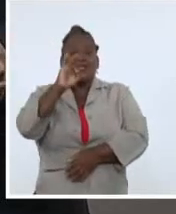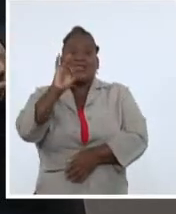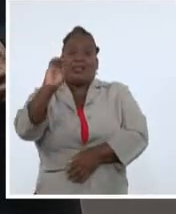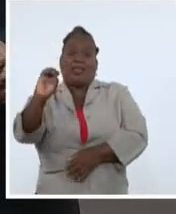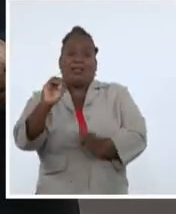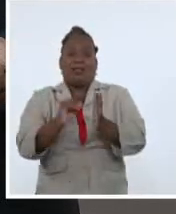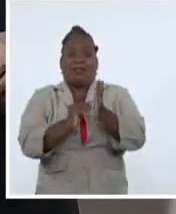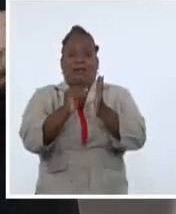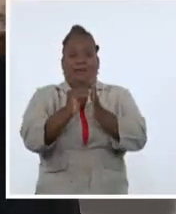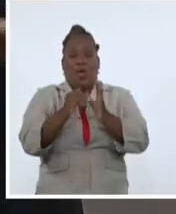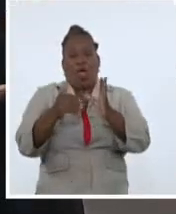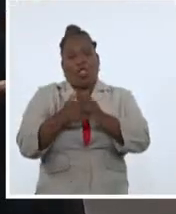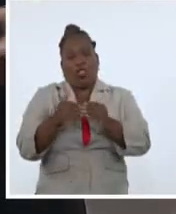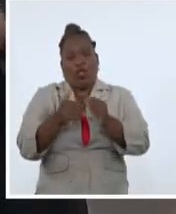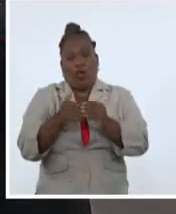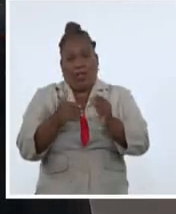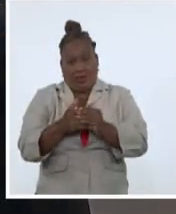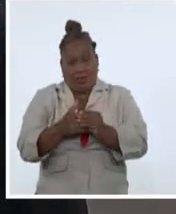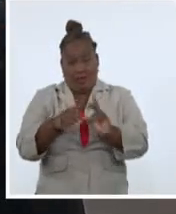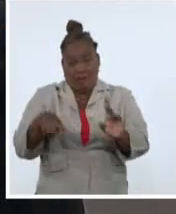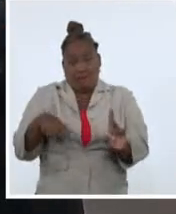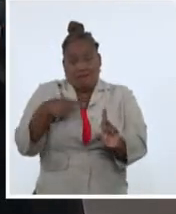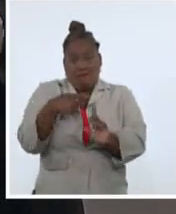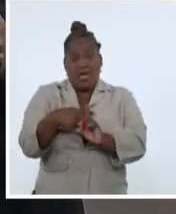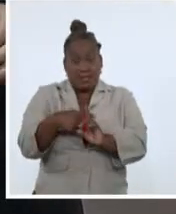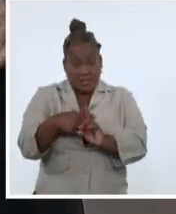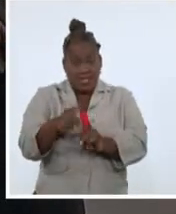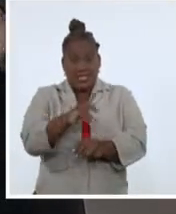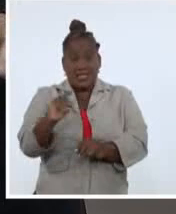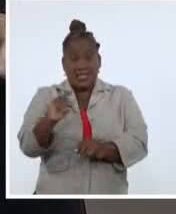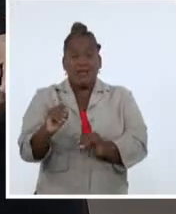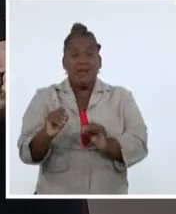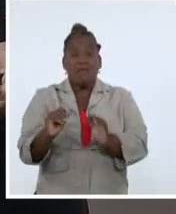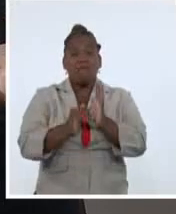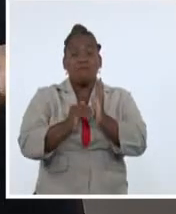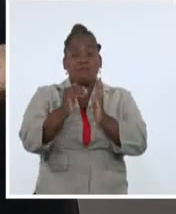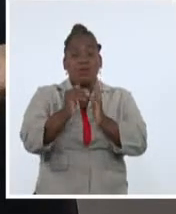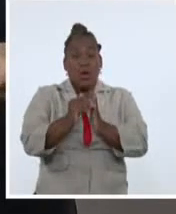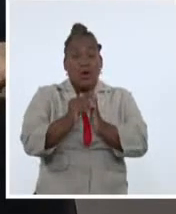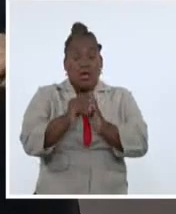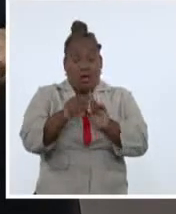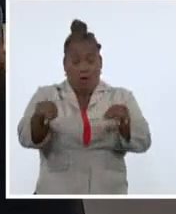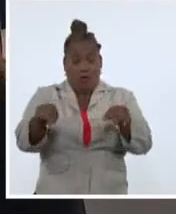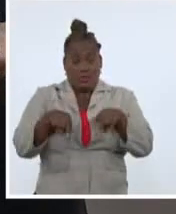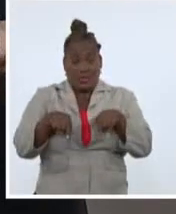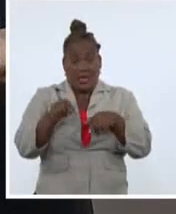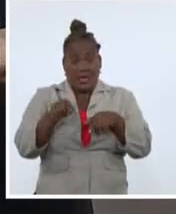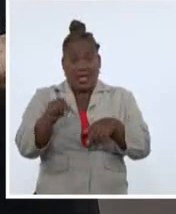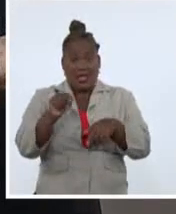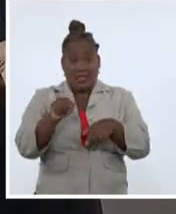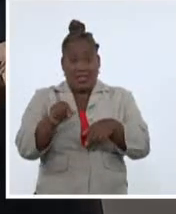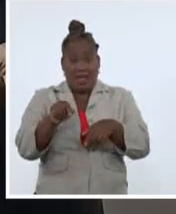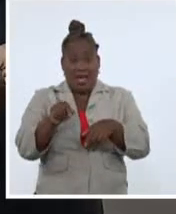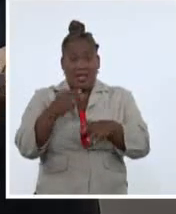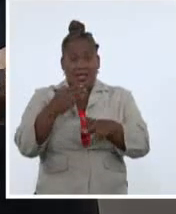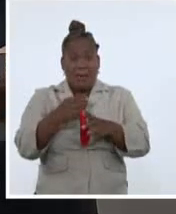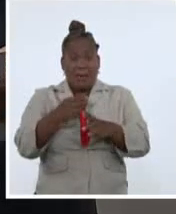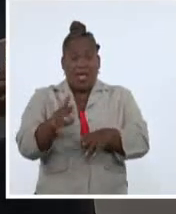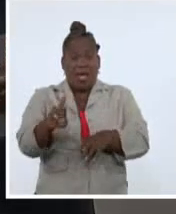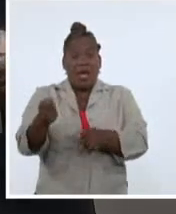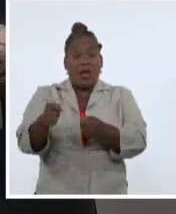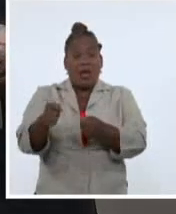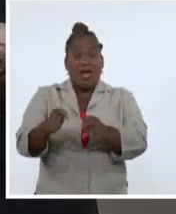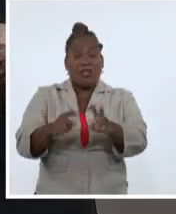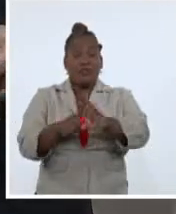millones de dólares, a lo que habría que sumarle los más de 100 millones a la oficina de transmisiones para Cuba de la mal llamada radio y